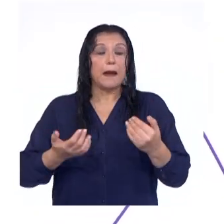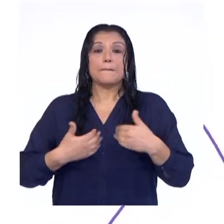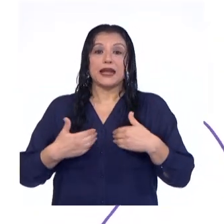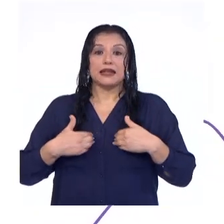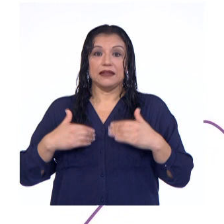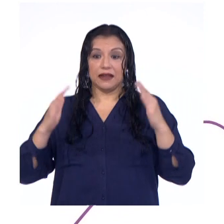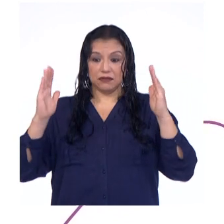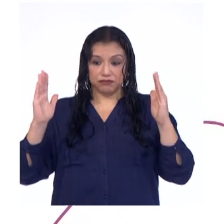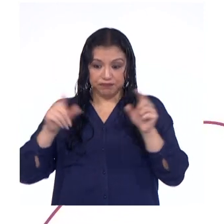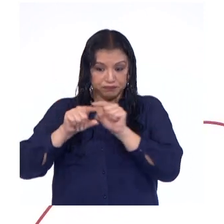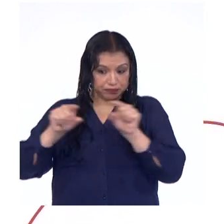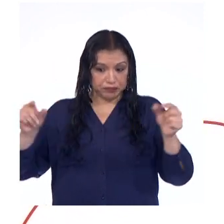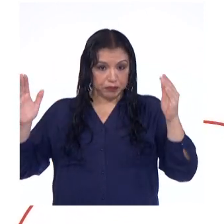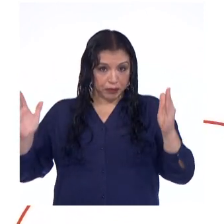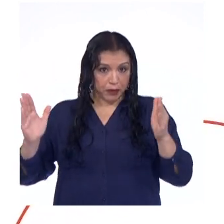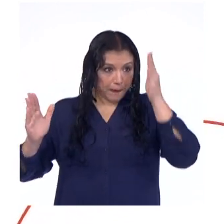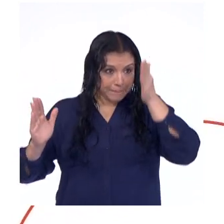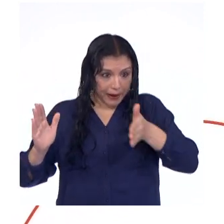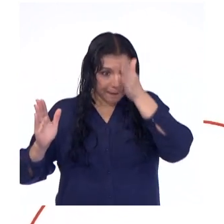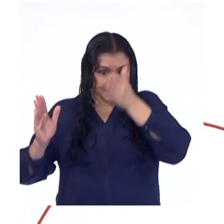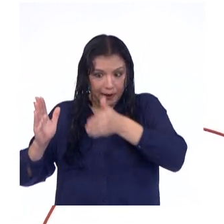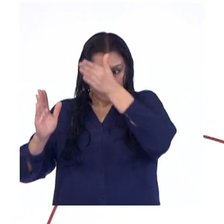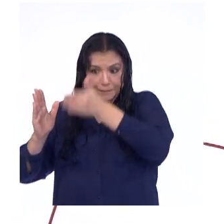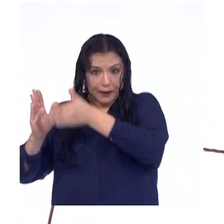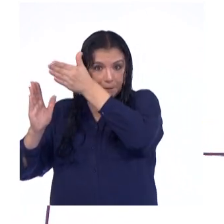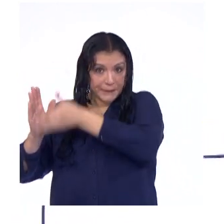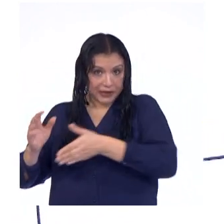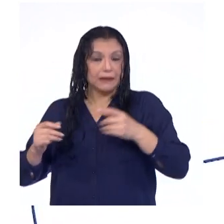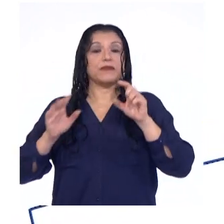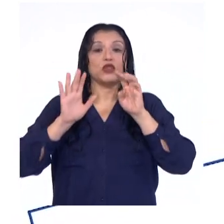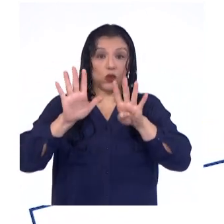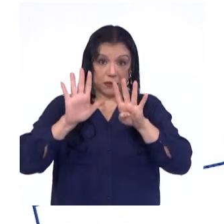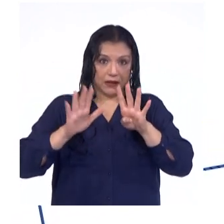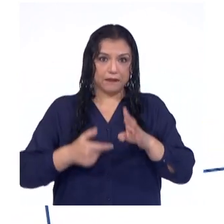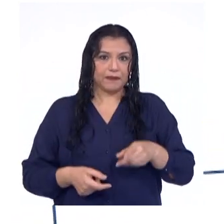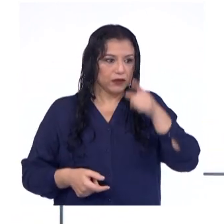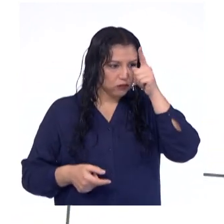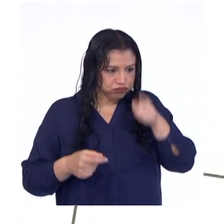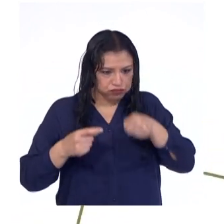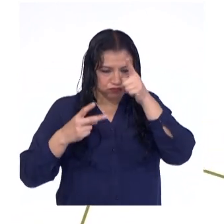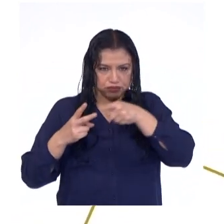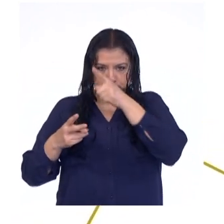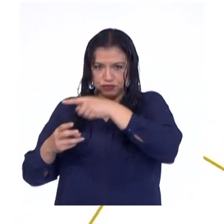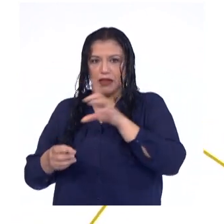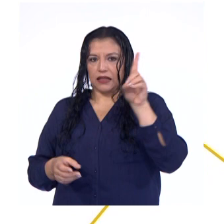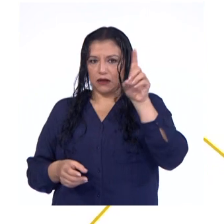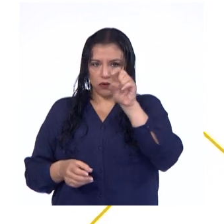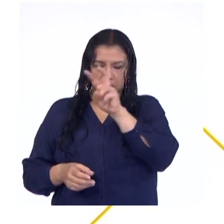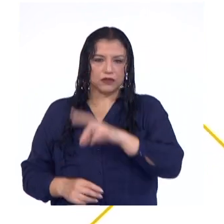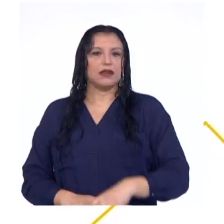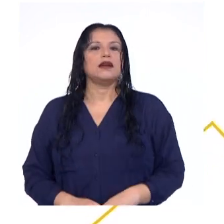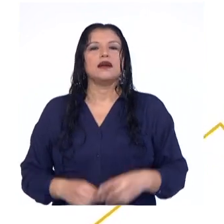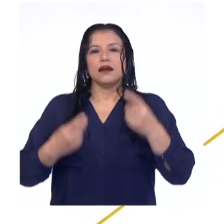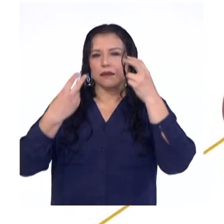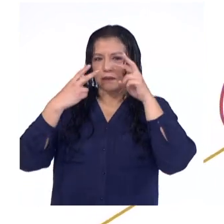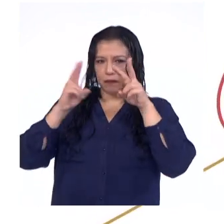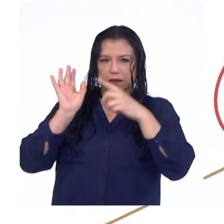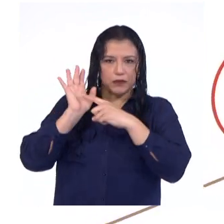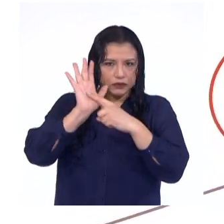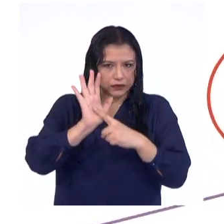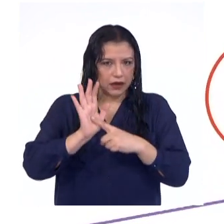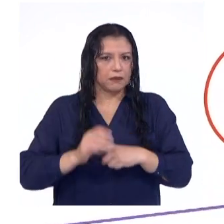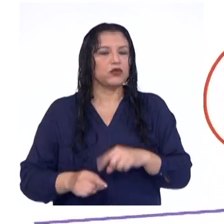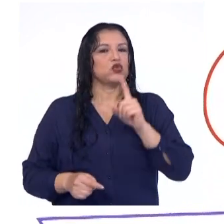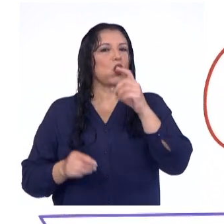diez partes iguales hay que hacer nueve divisiones, o nueve cortes, o como quieran llamarlos. A continuación, mostramos